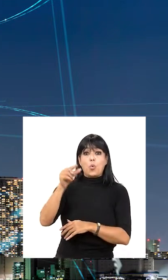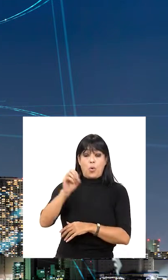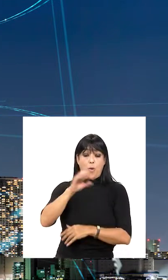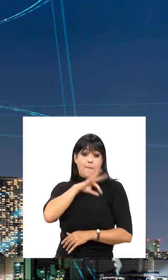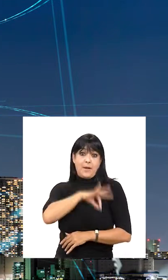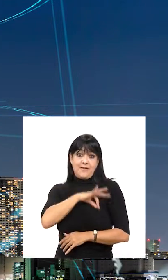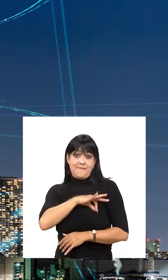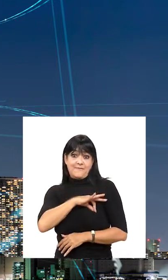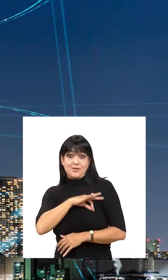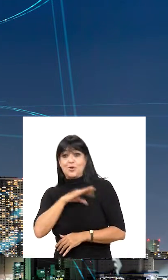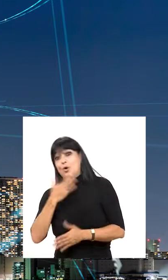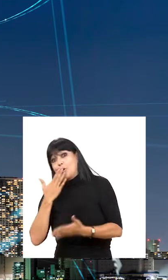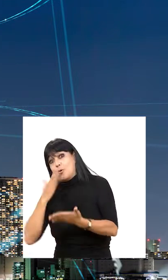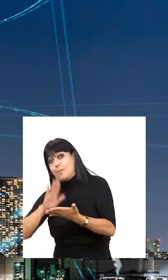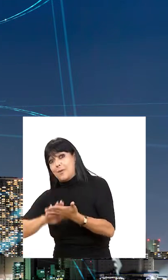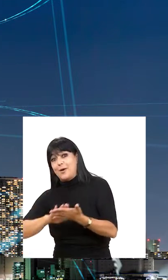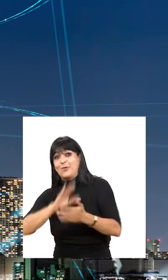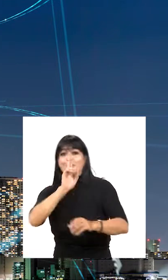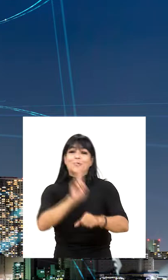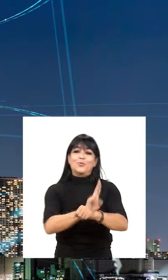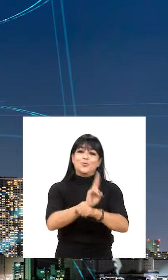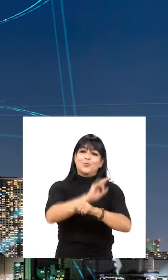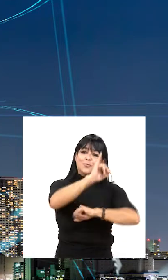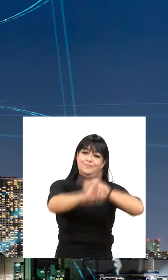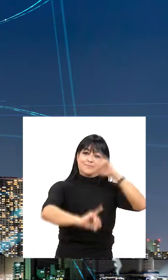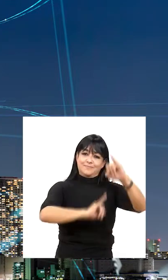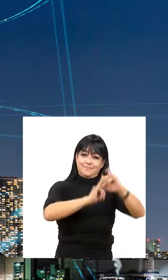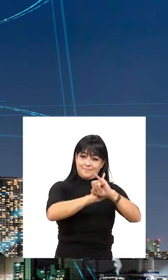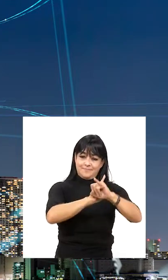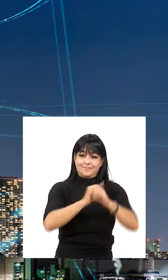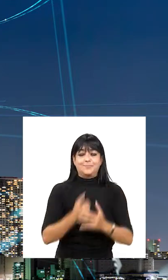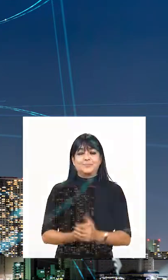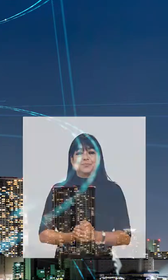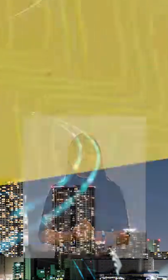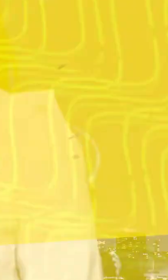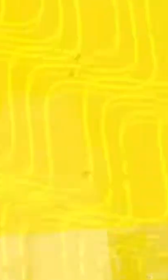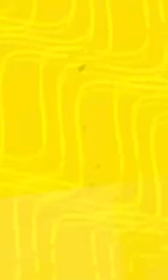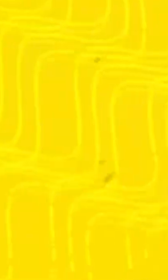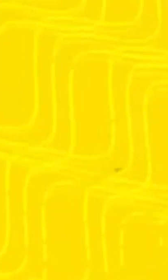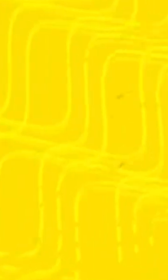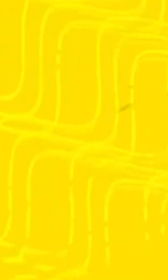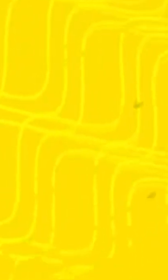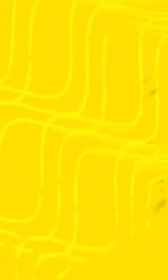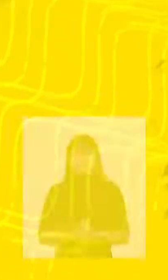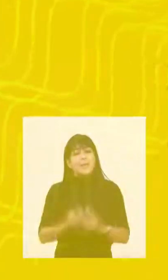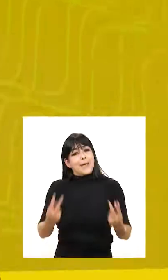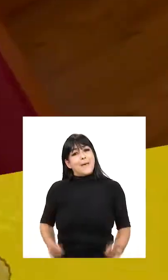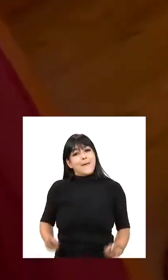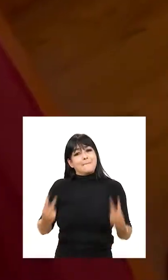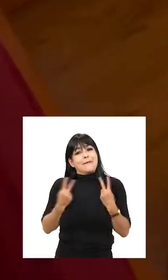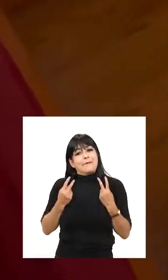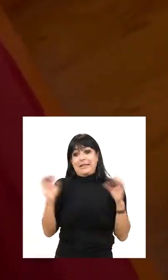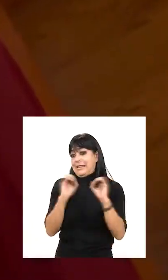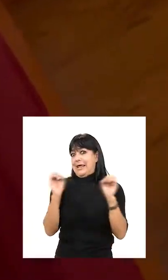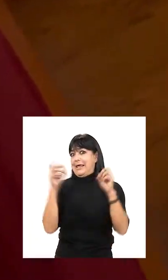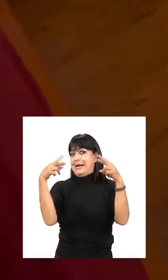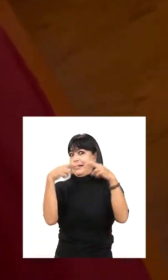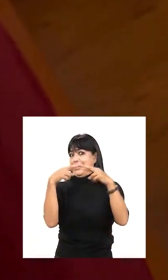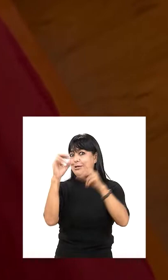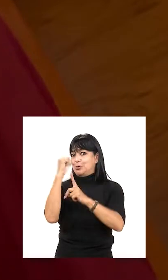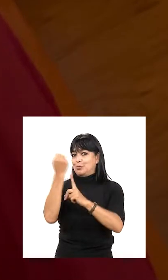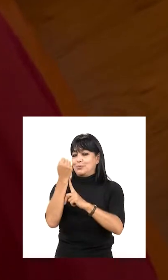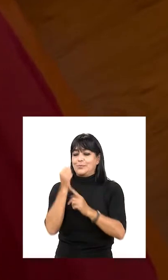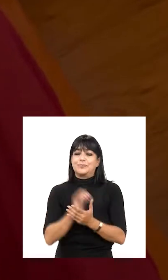Chinchilla sobre las ventajas y desventajas del uso del Internet. VIVIR SIN REDES